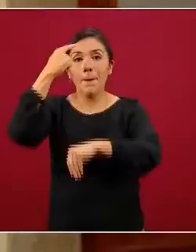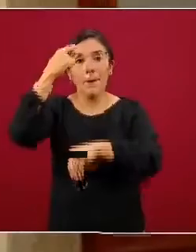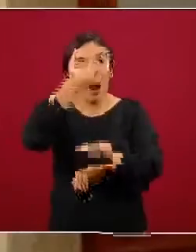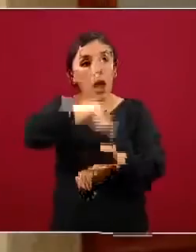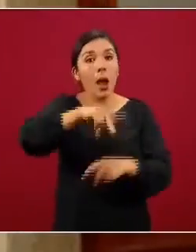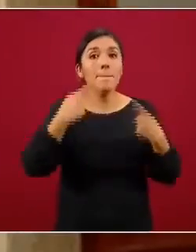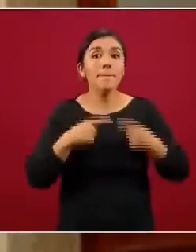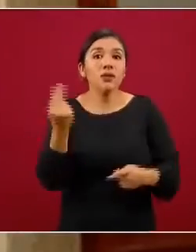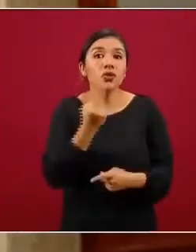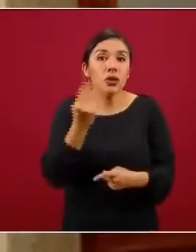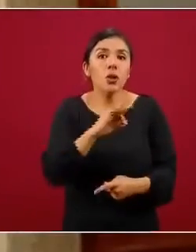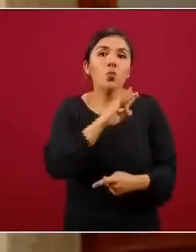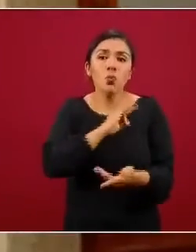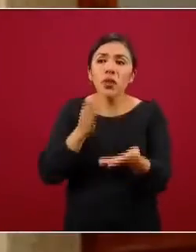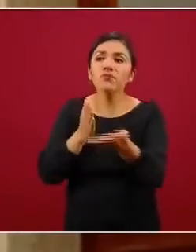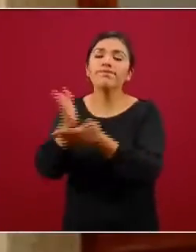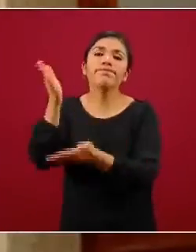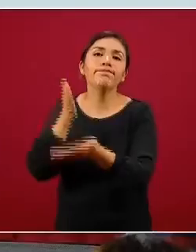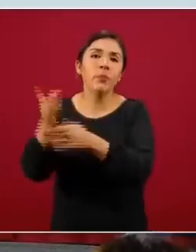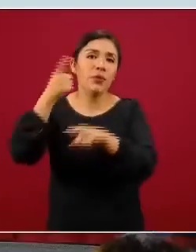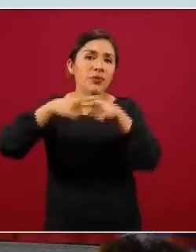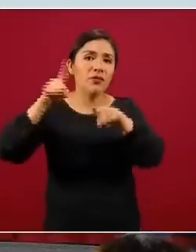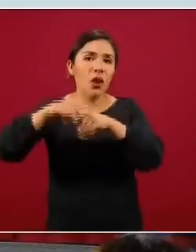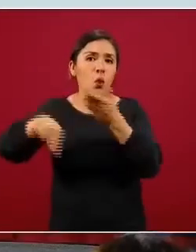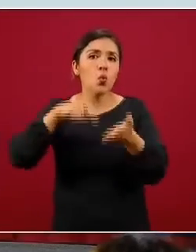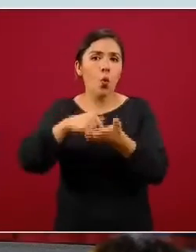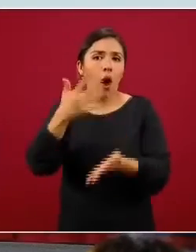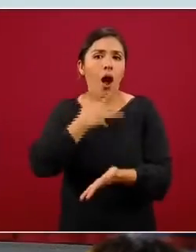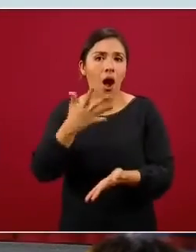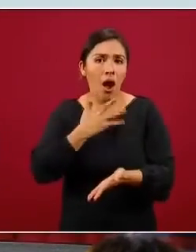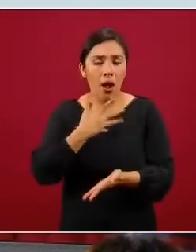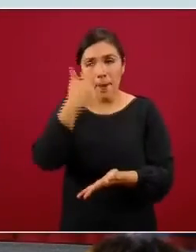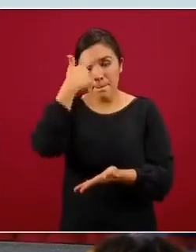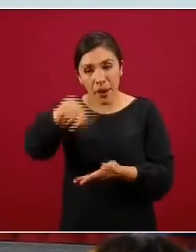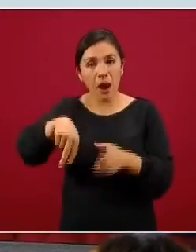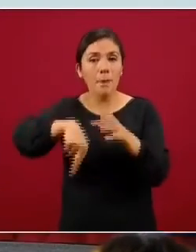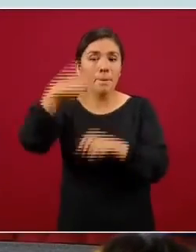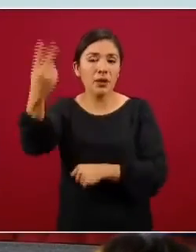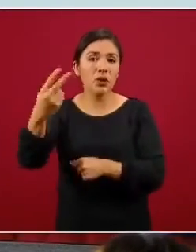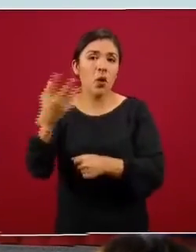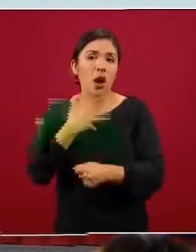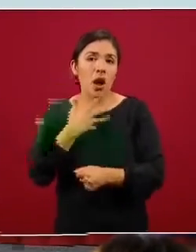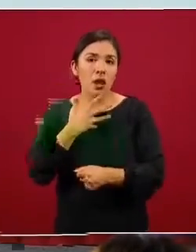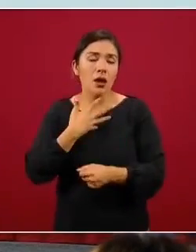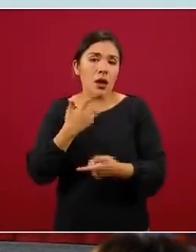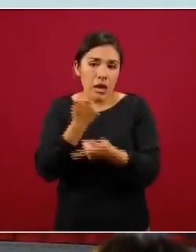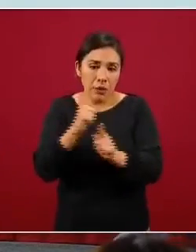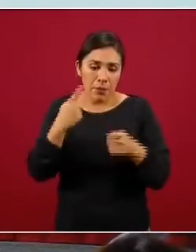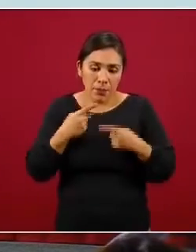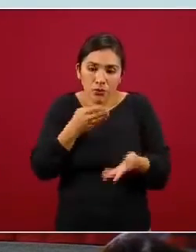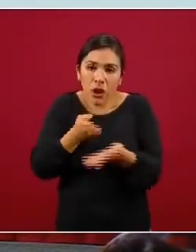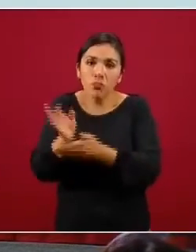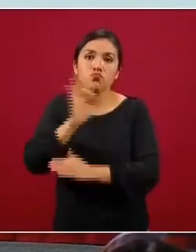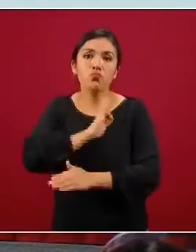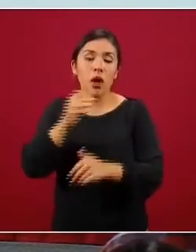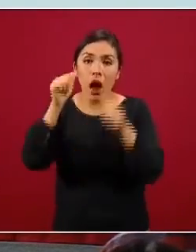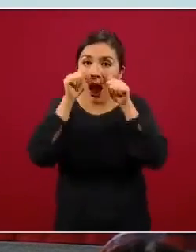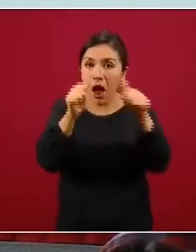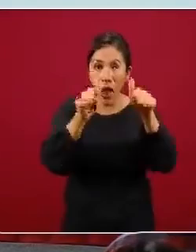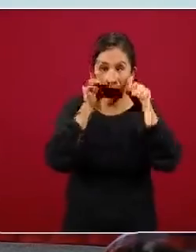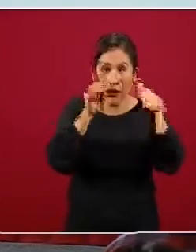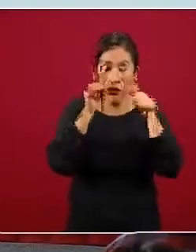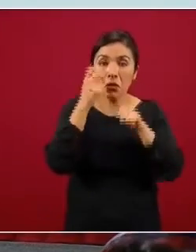sistema para que cada vez pueda siempre estar contribuyendo a la disponibilidad como tal y vemos que esa tendencia